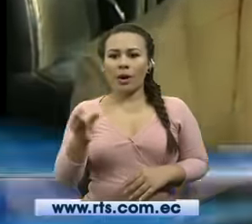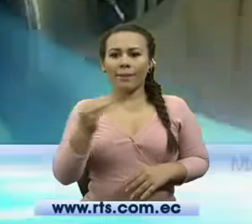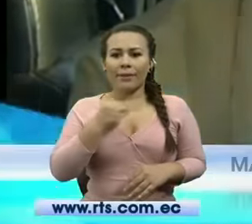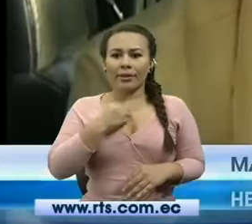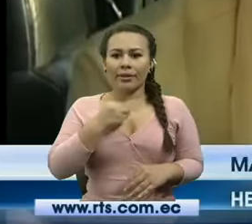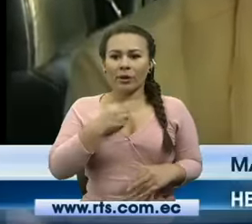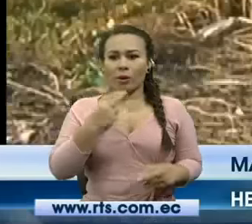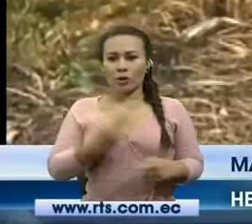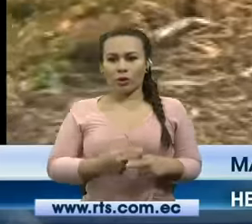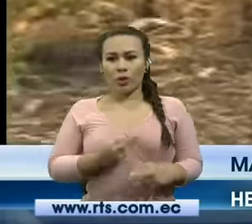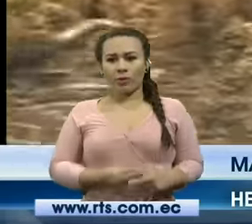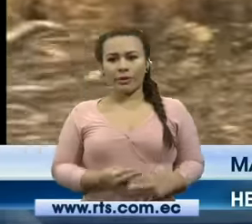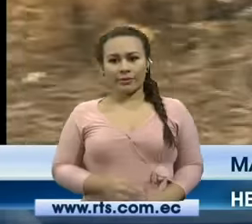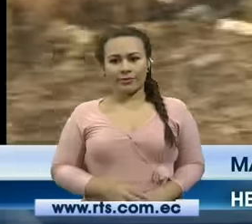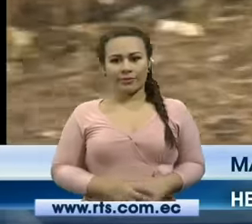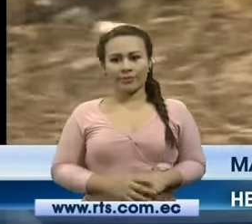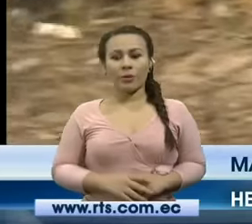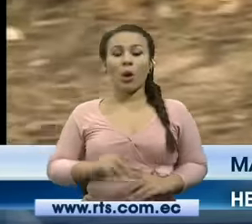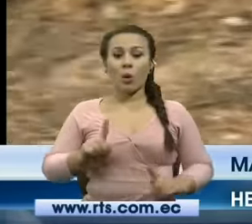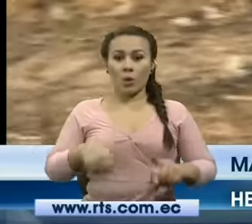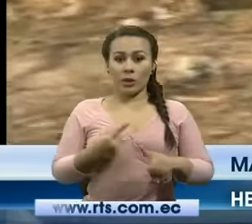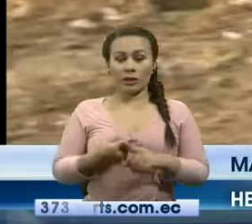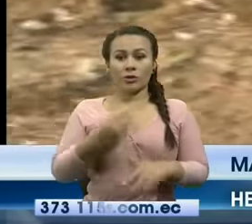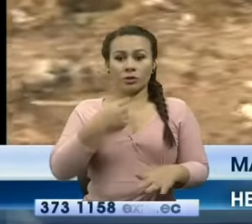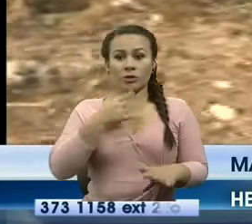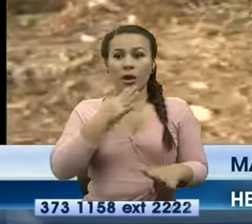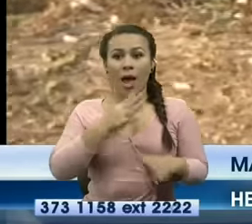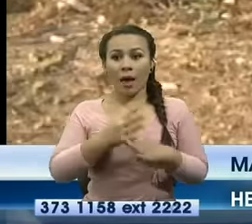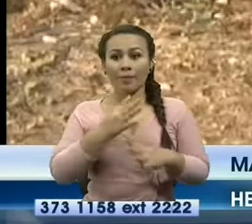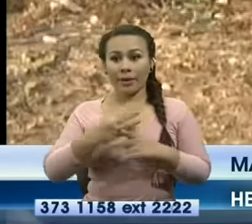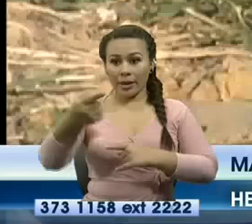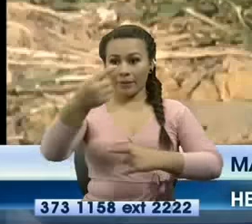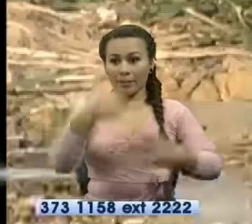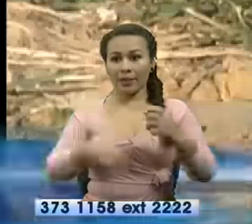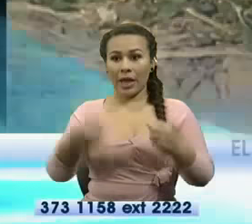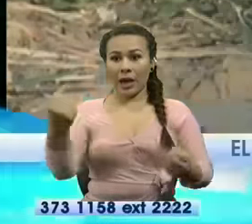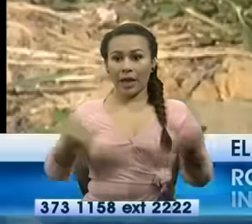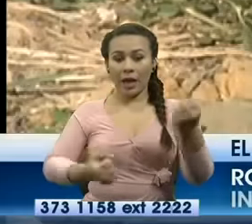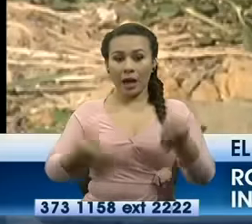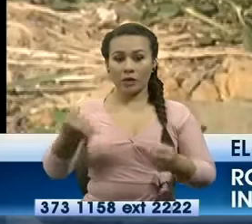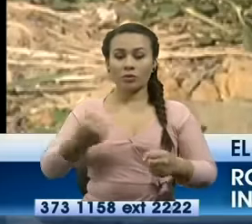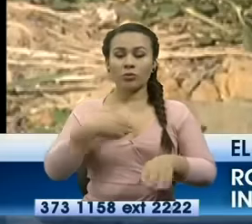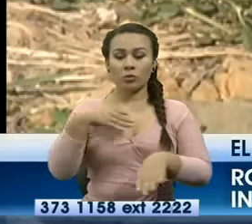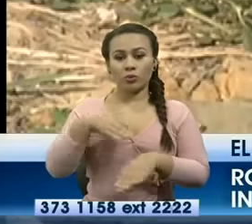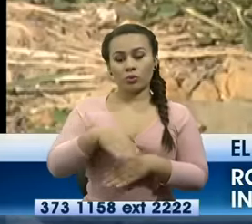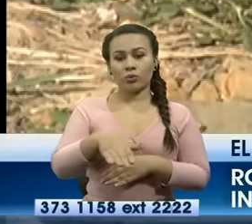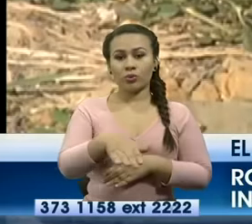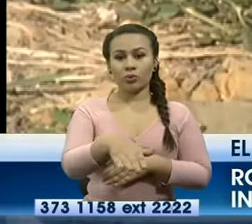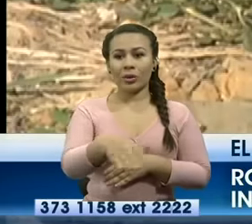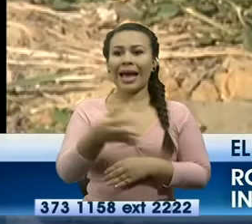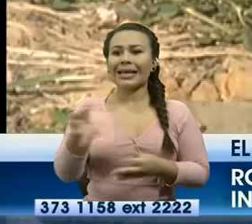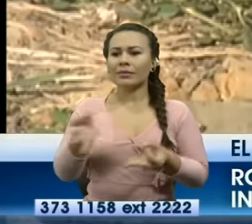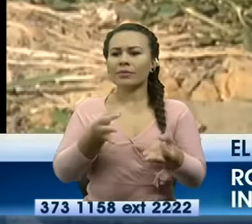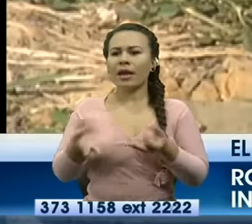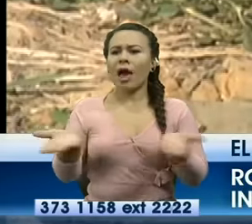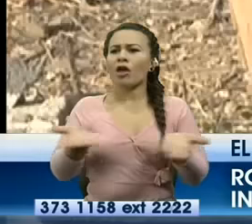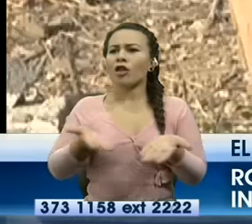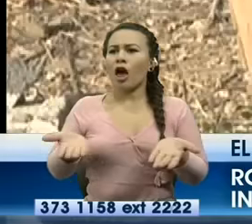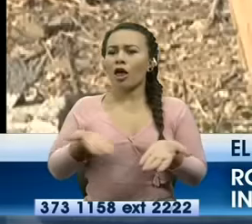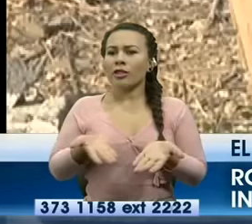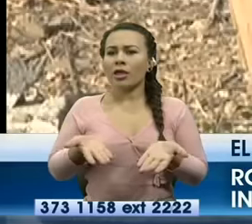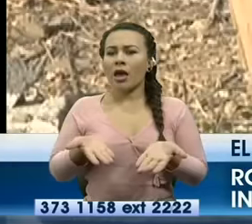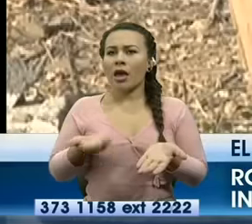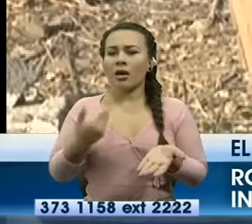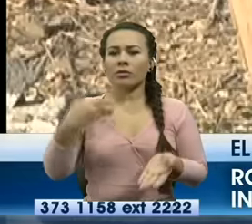como se llamaba y cuando yo lo llamé que yo ya venía venía en el carro lo llamé para decir que me explique bien por dónde